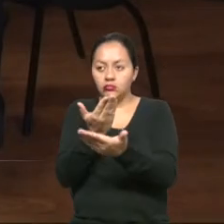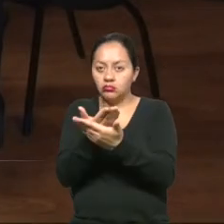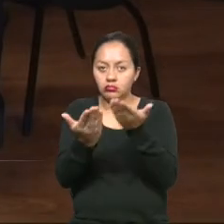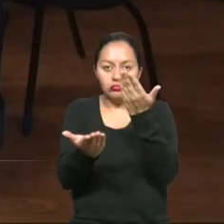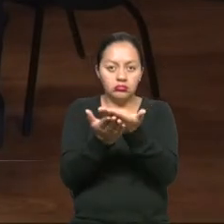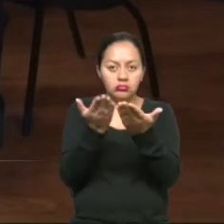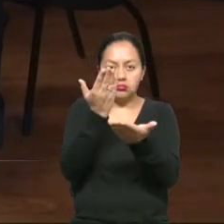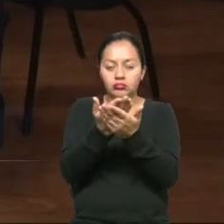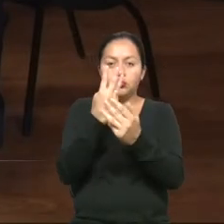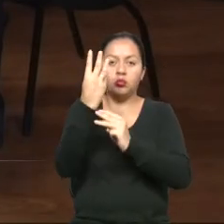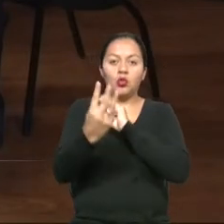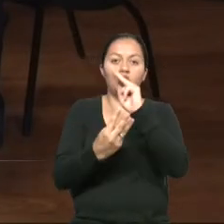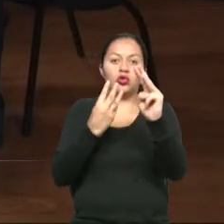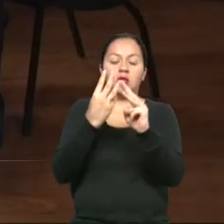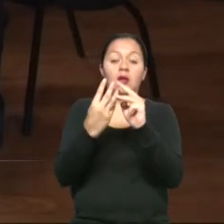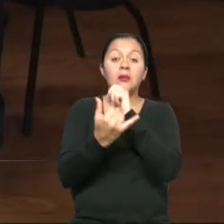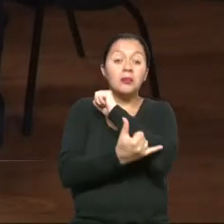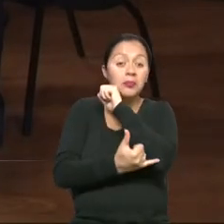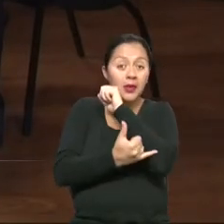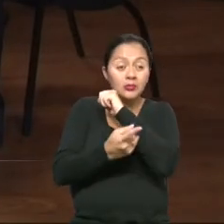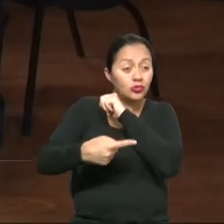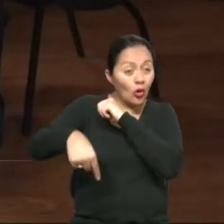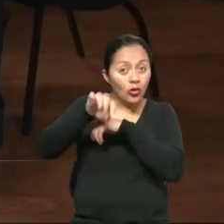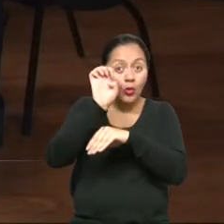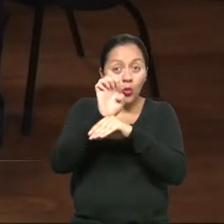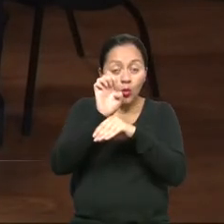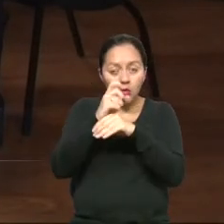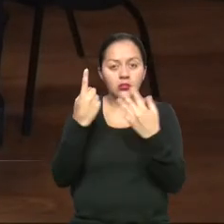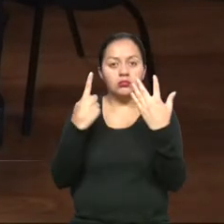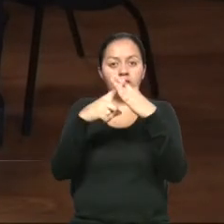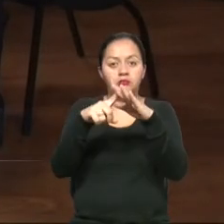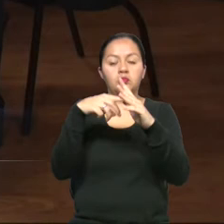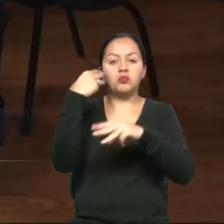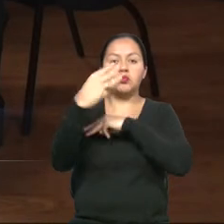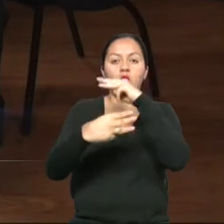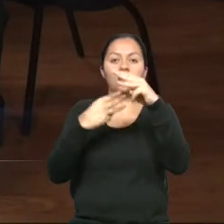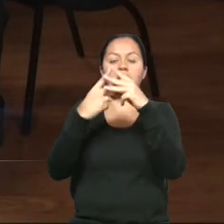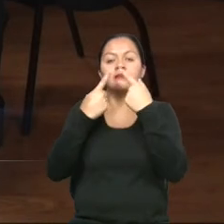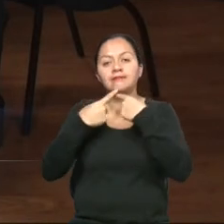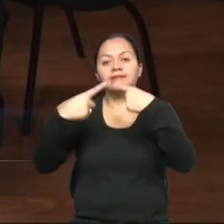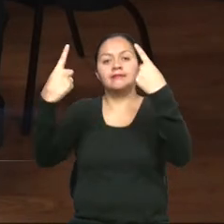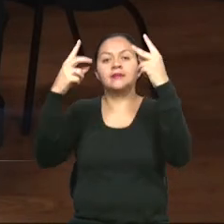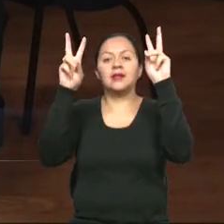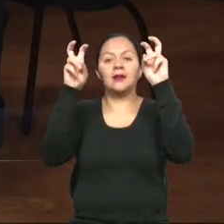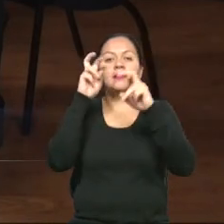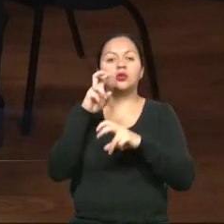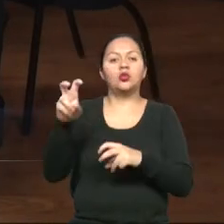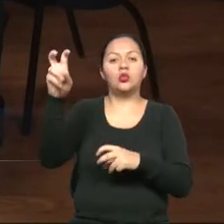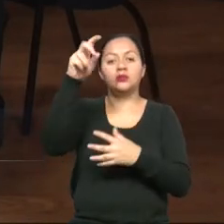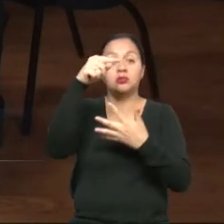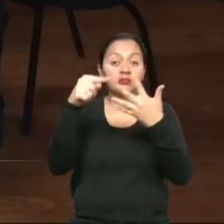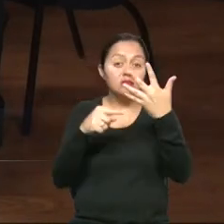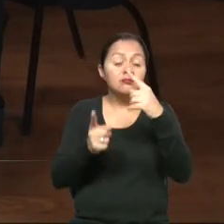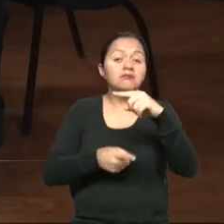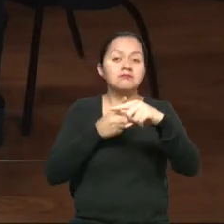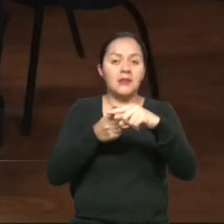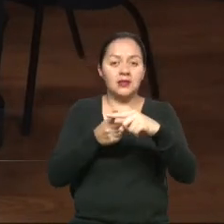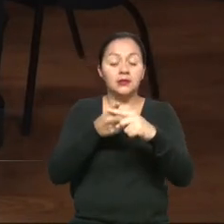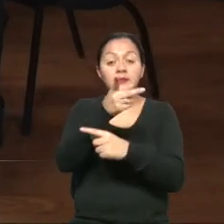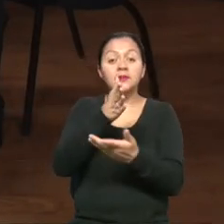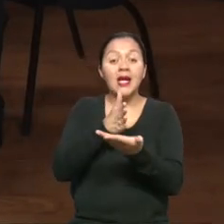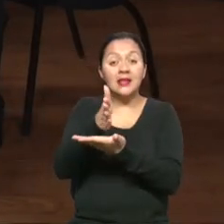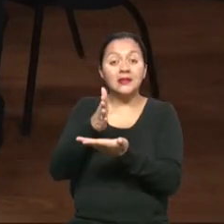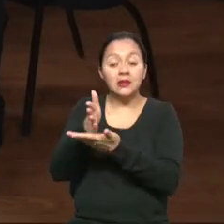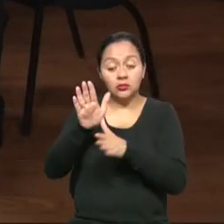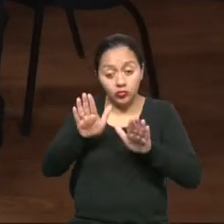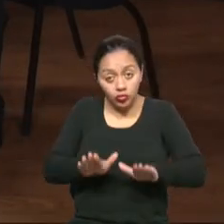ocurriendo a nivel mundial y que el país a través de la normativa se inserte en el mercado mundial también en el tema de turismo y en todos los temas. Y en el tema de accesibilidad,